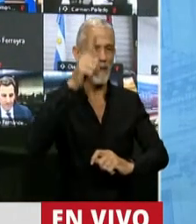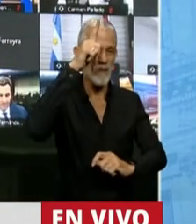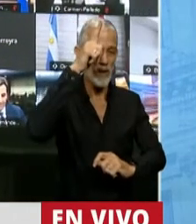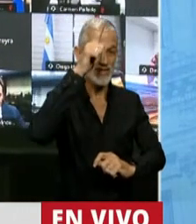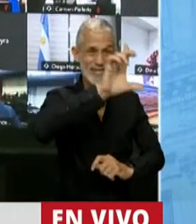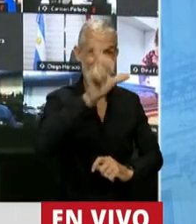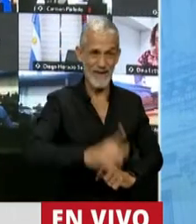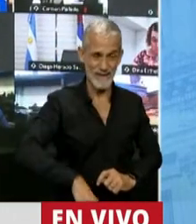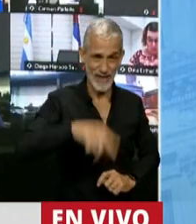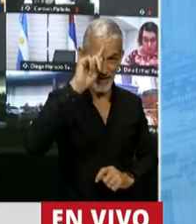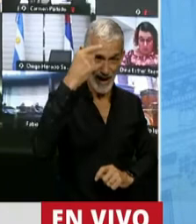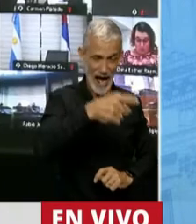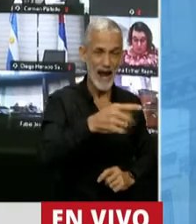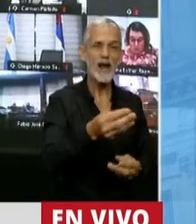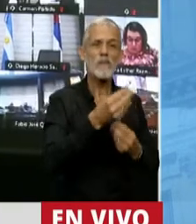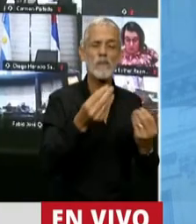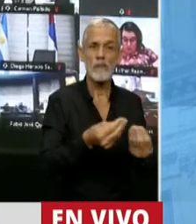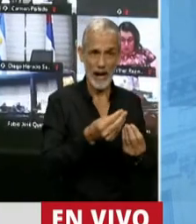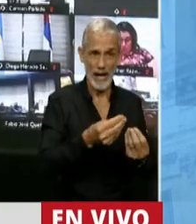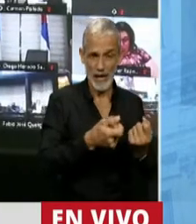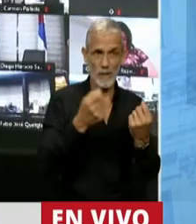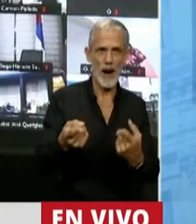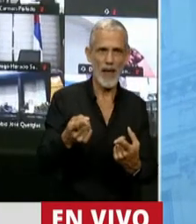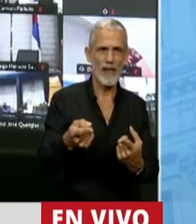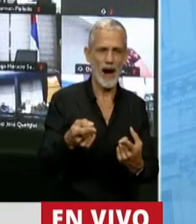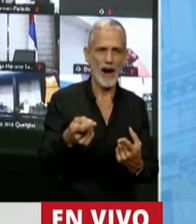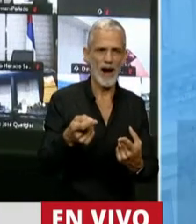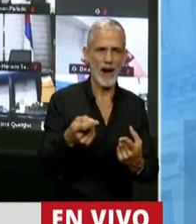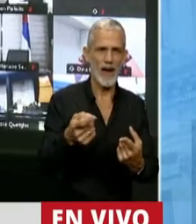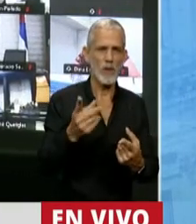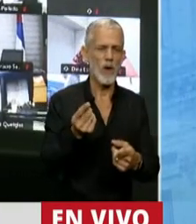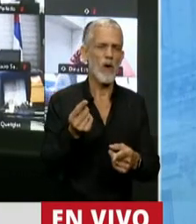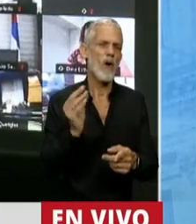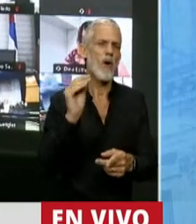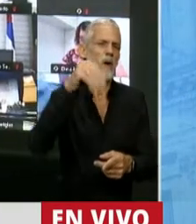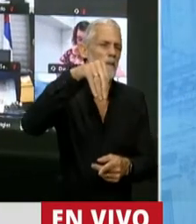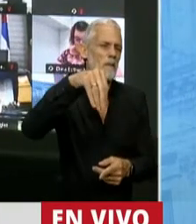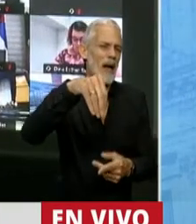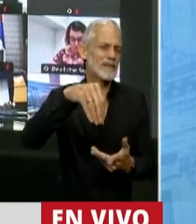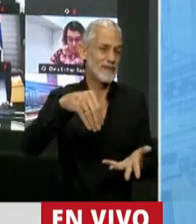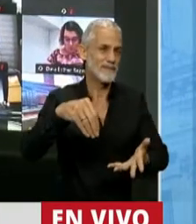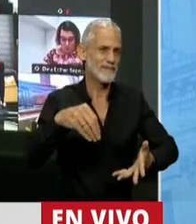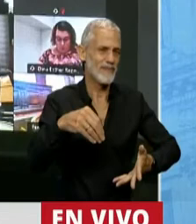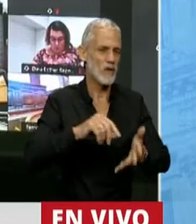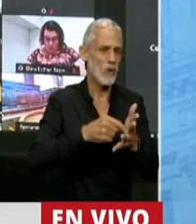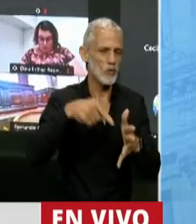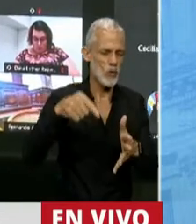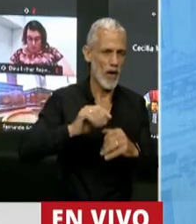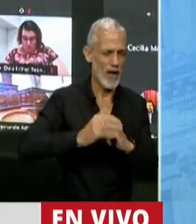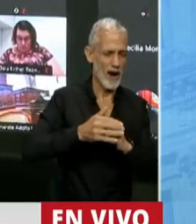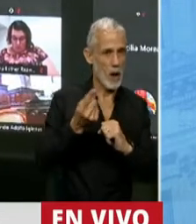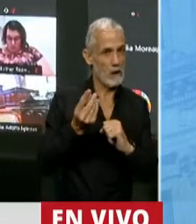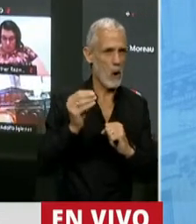para darle un extra, una llapa a la ciudad de Buenos Aires,